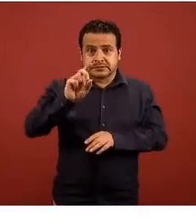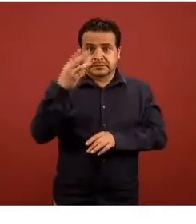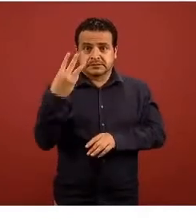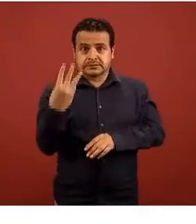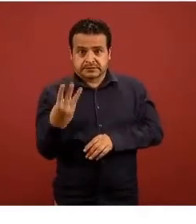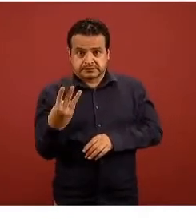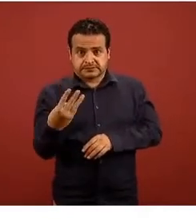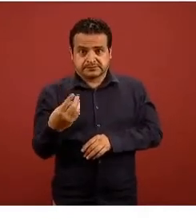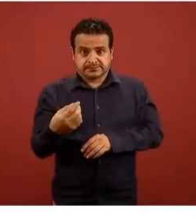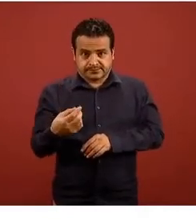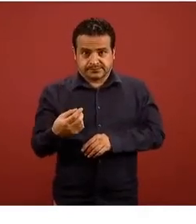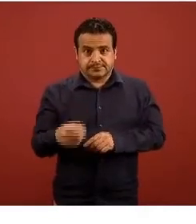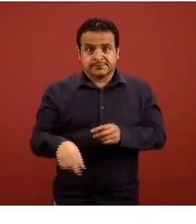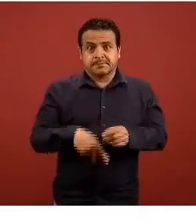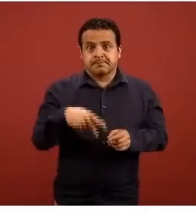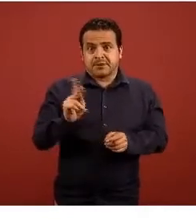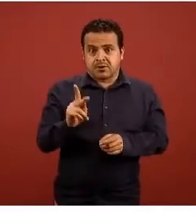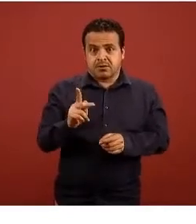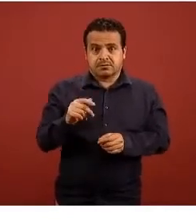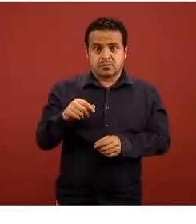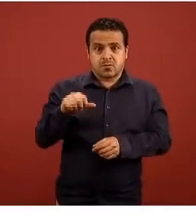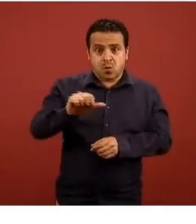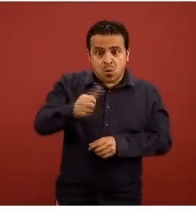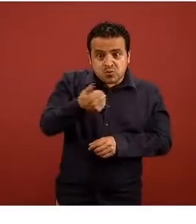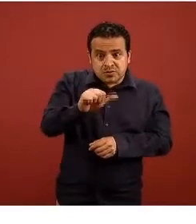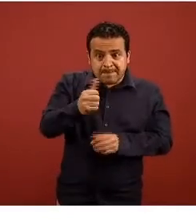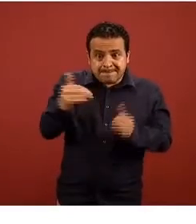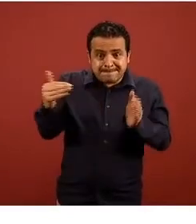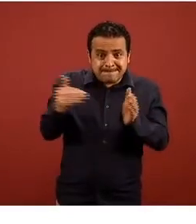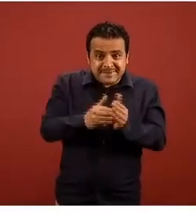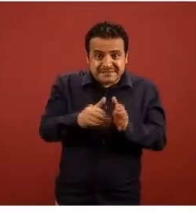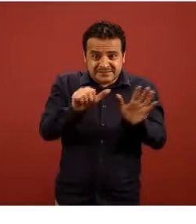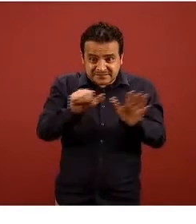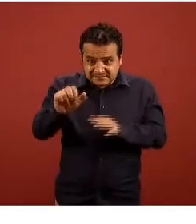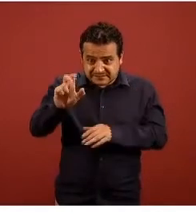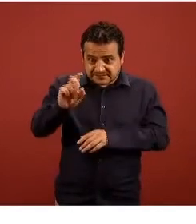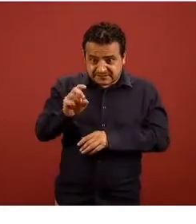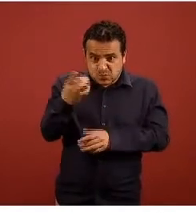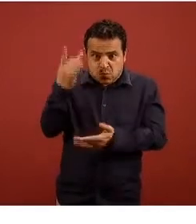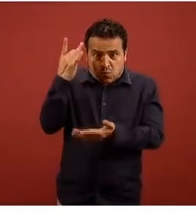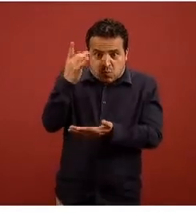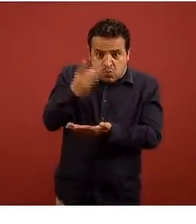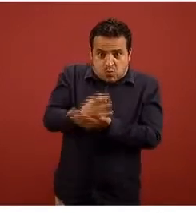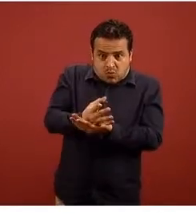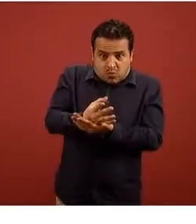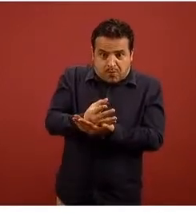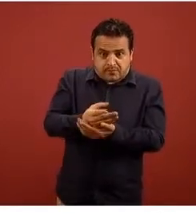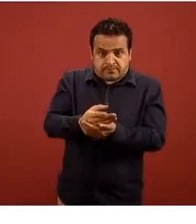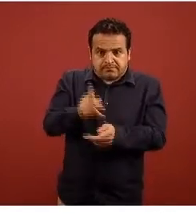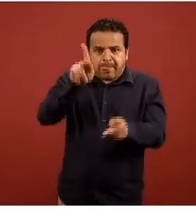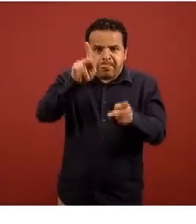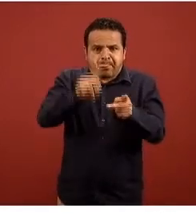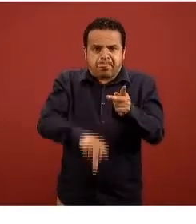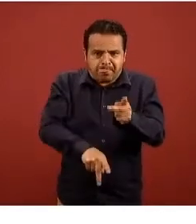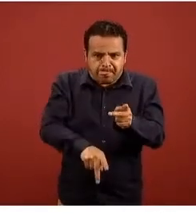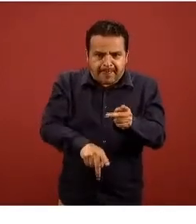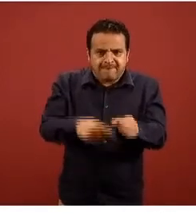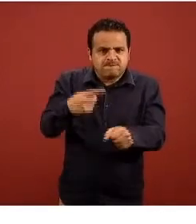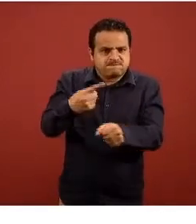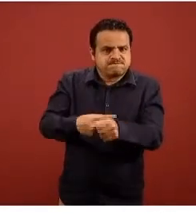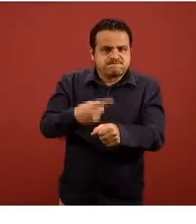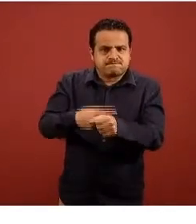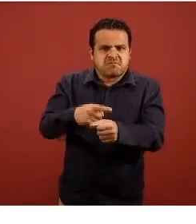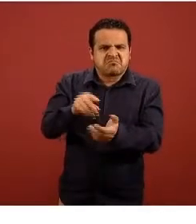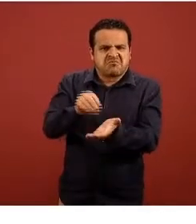.633 prácticamente sólo la tercera parte son activos es decir con inicio